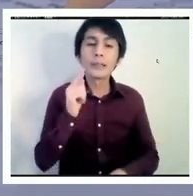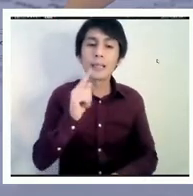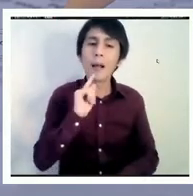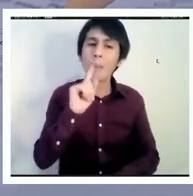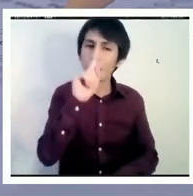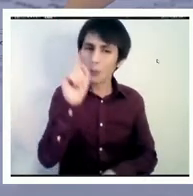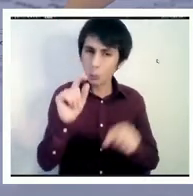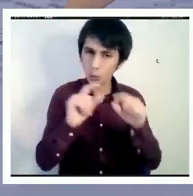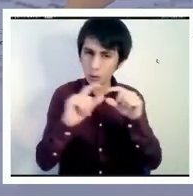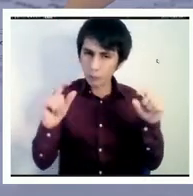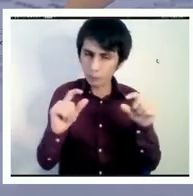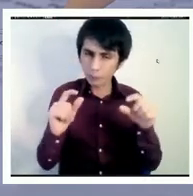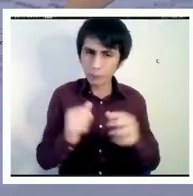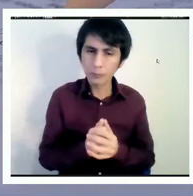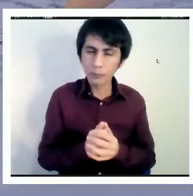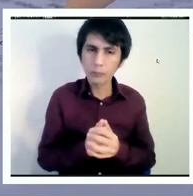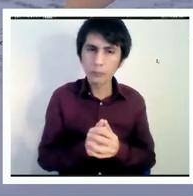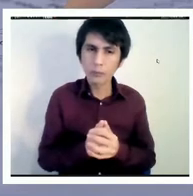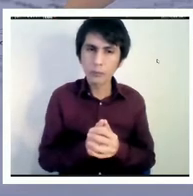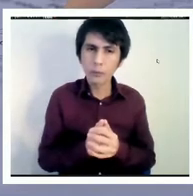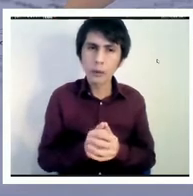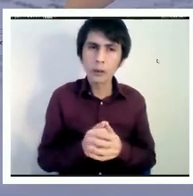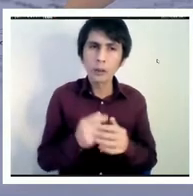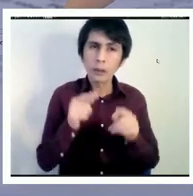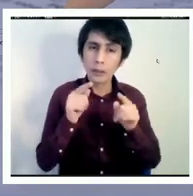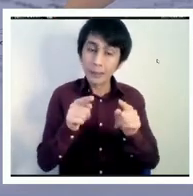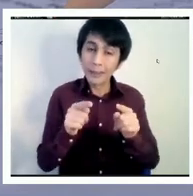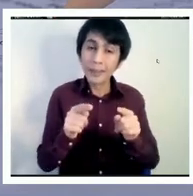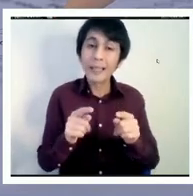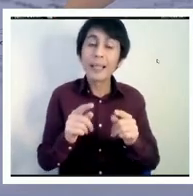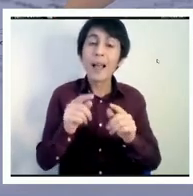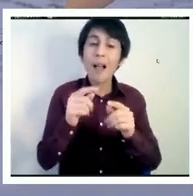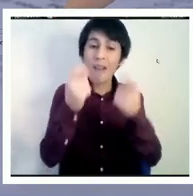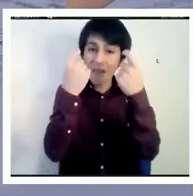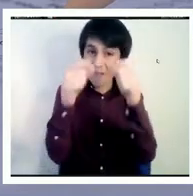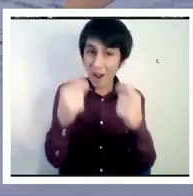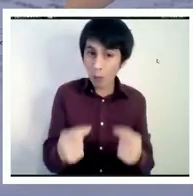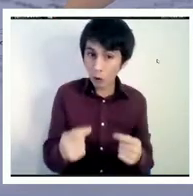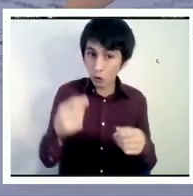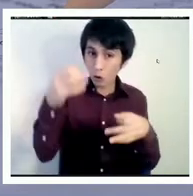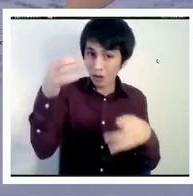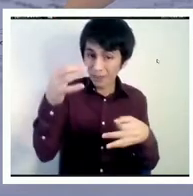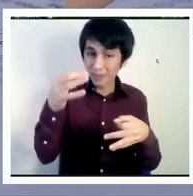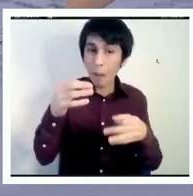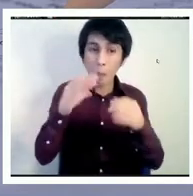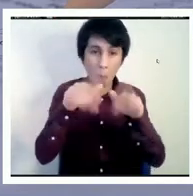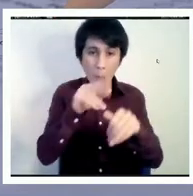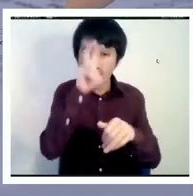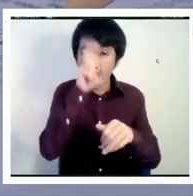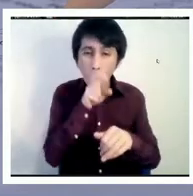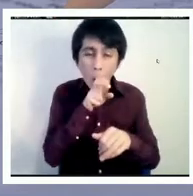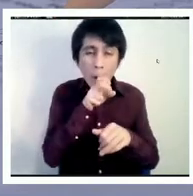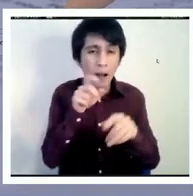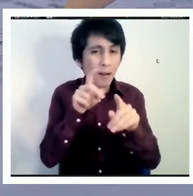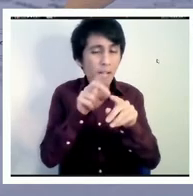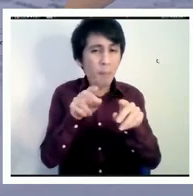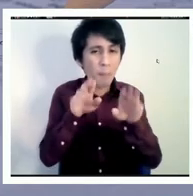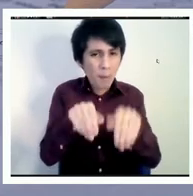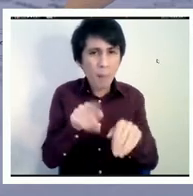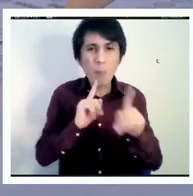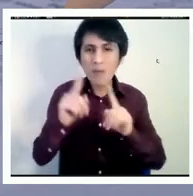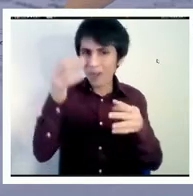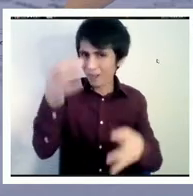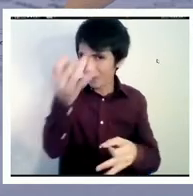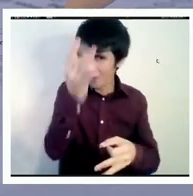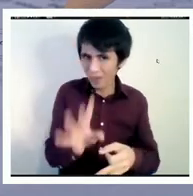qué tan apropiada justas o legítimas son estas evaluaciones estandarizadas para poder informar las